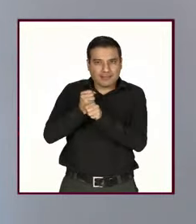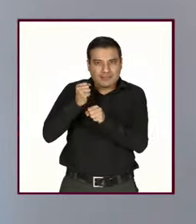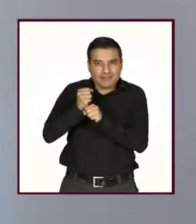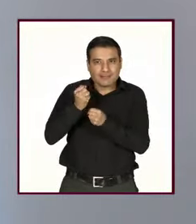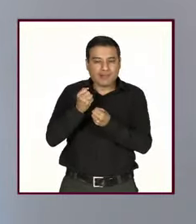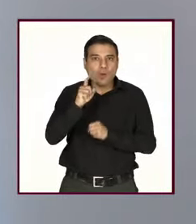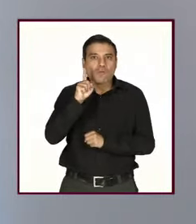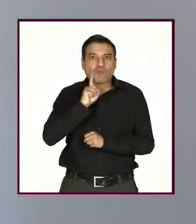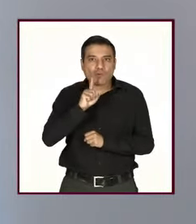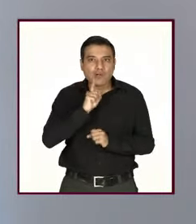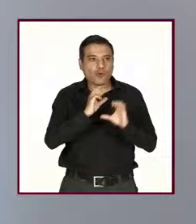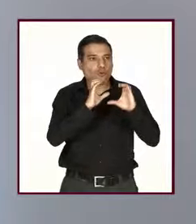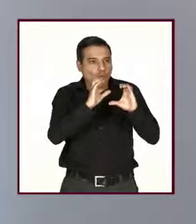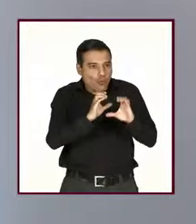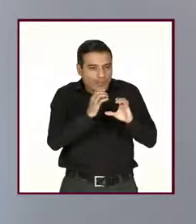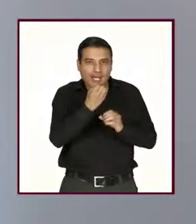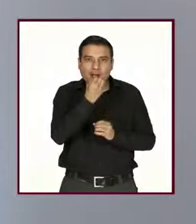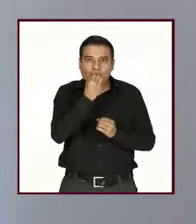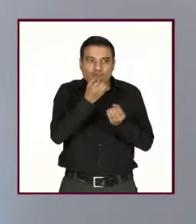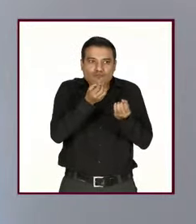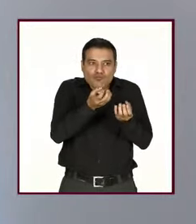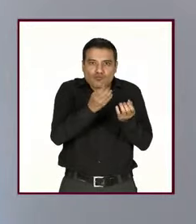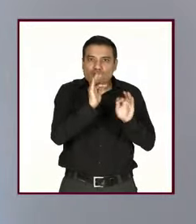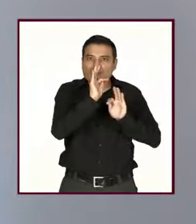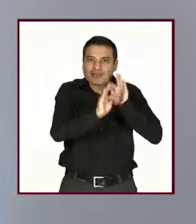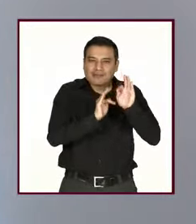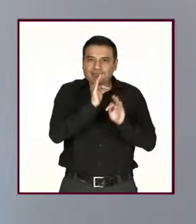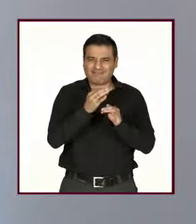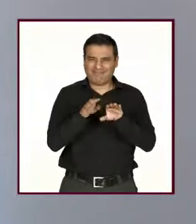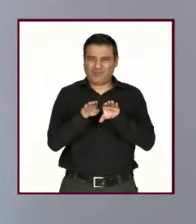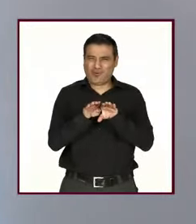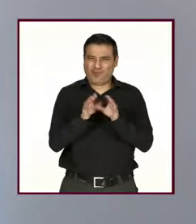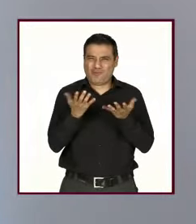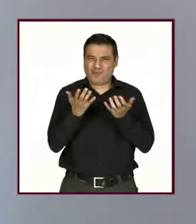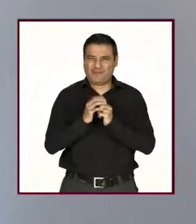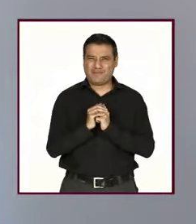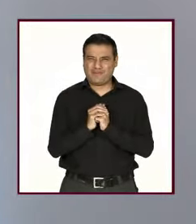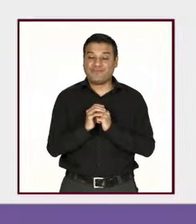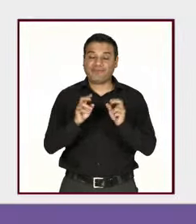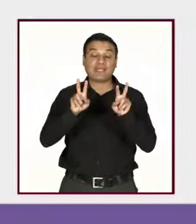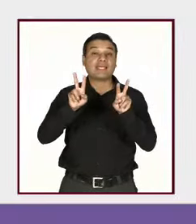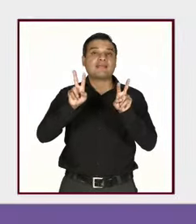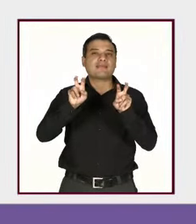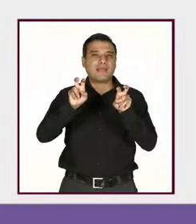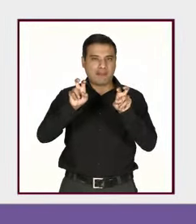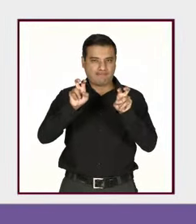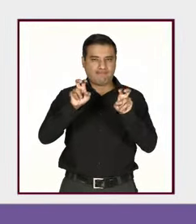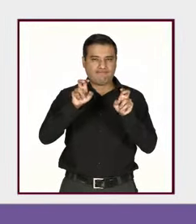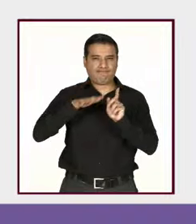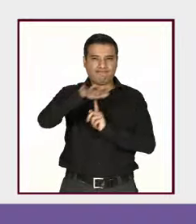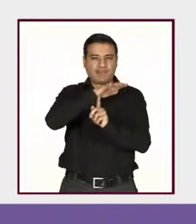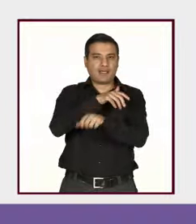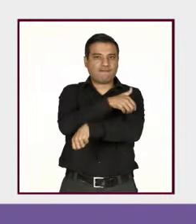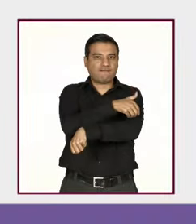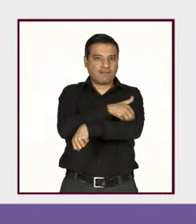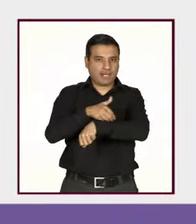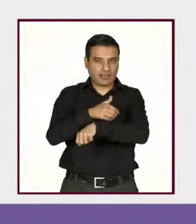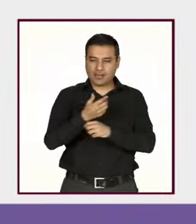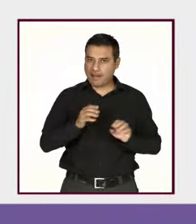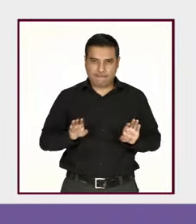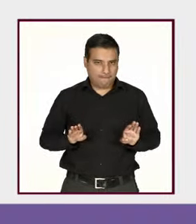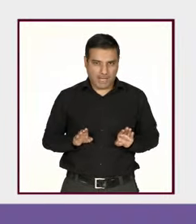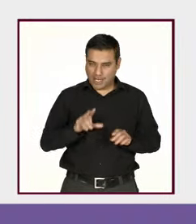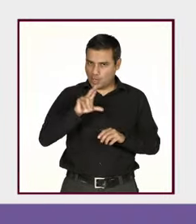ellas están cuidando, alimentando en todo el tiempo. Y en el ámbito familiar, que no necesariamente es de la pareja, que también